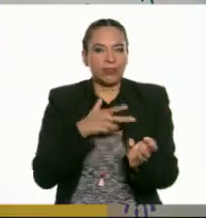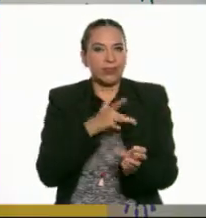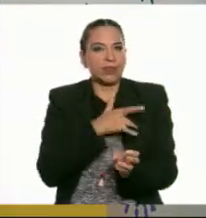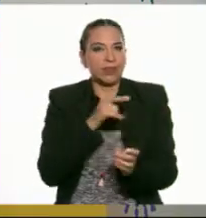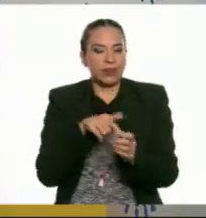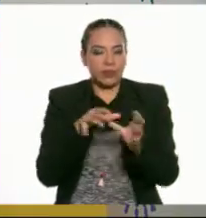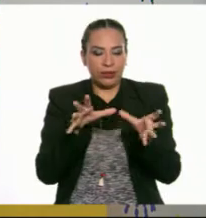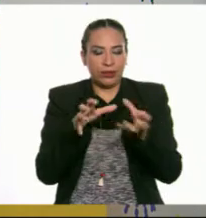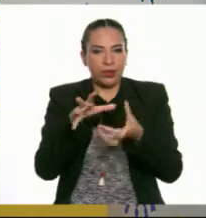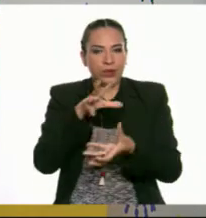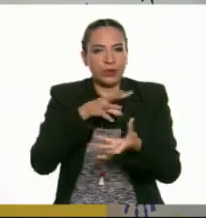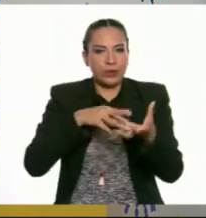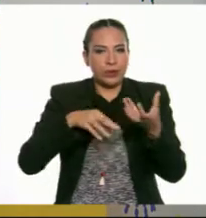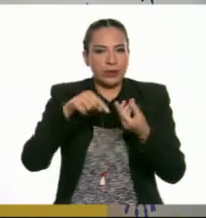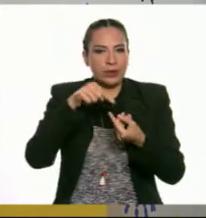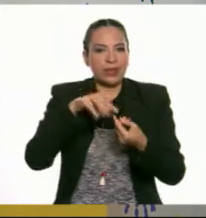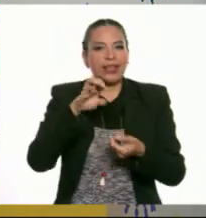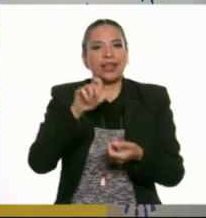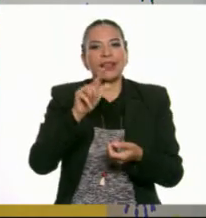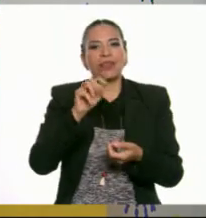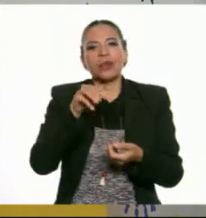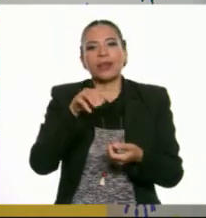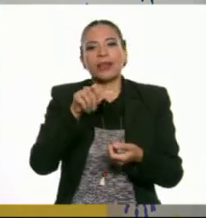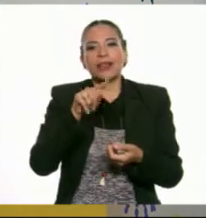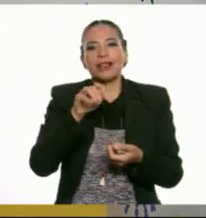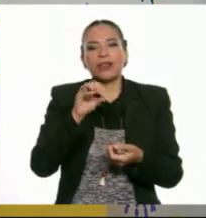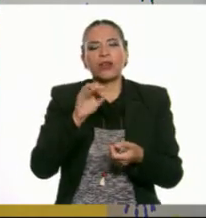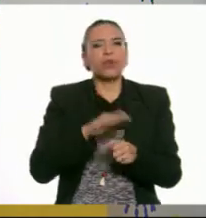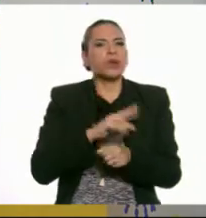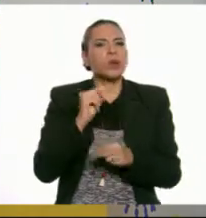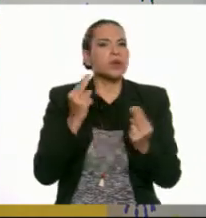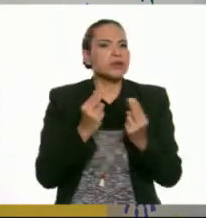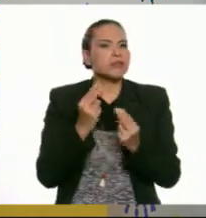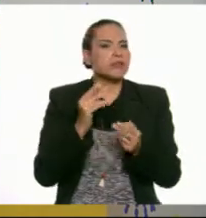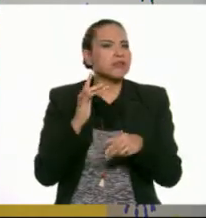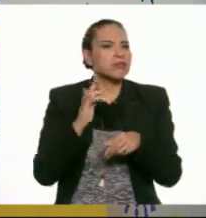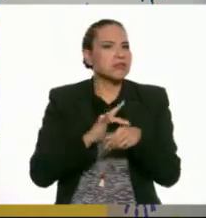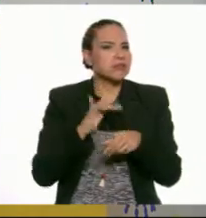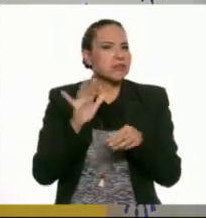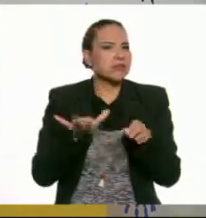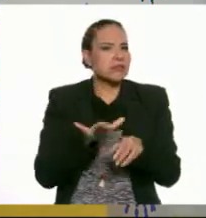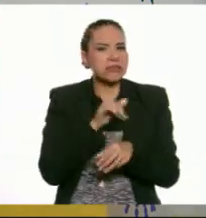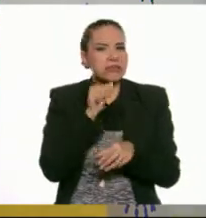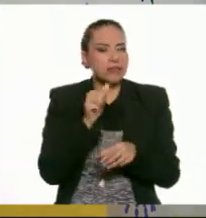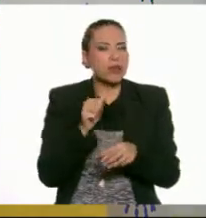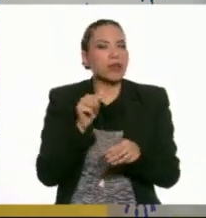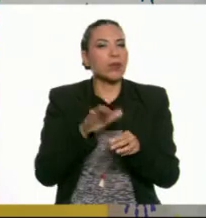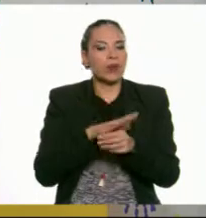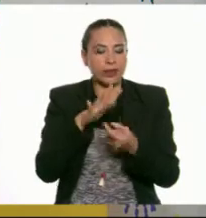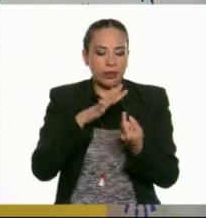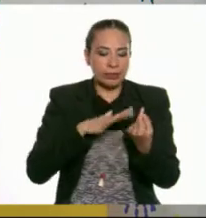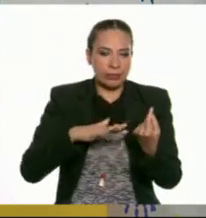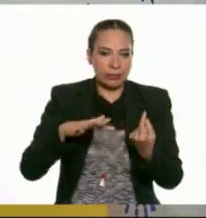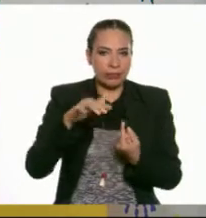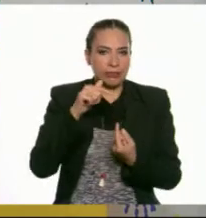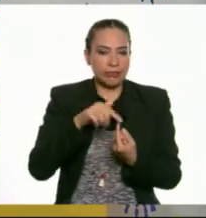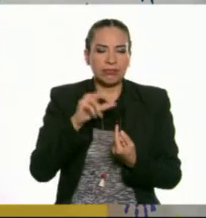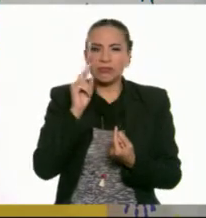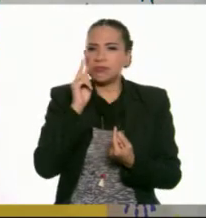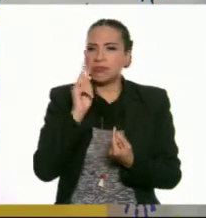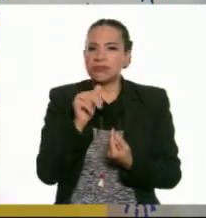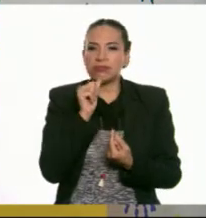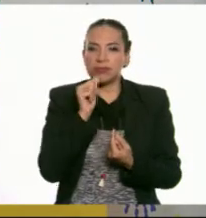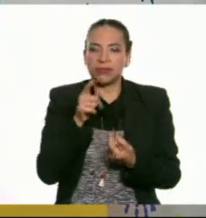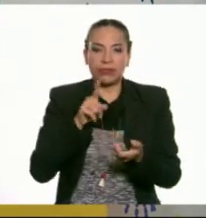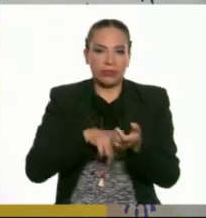esos campos electromagnéticos. ¿Por qué no lo necesita tocar? Recordemos que el campo electromagnético no lo vemos,